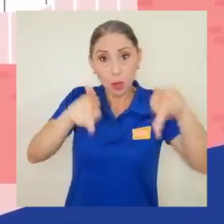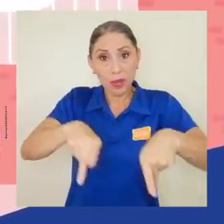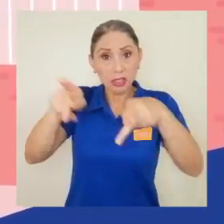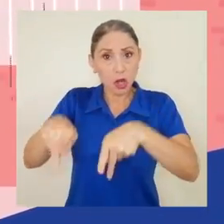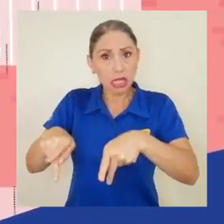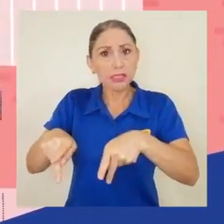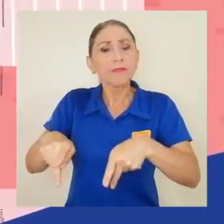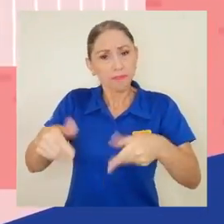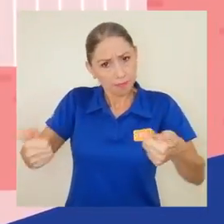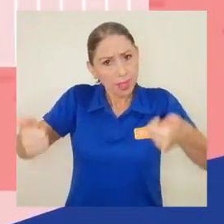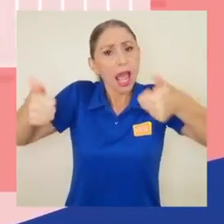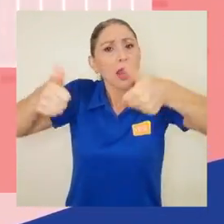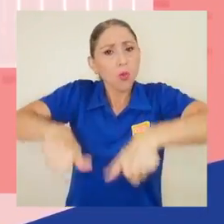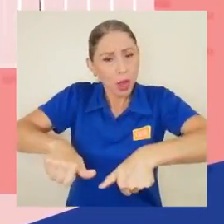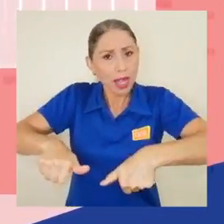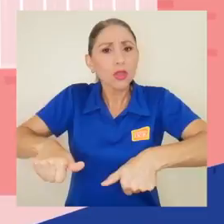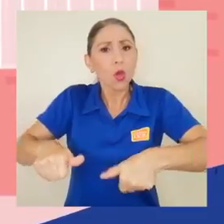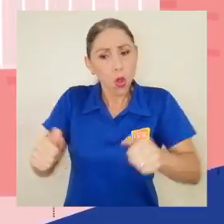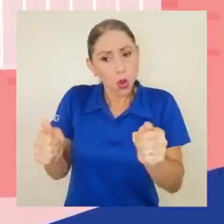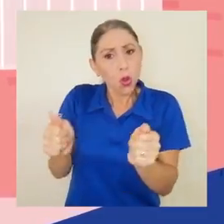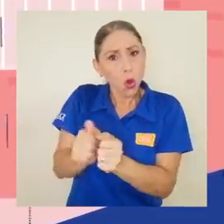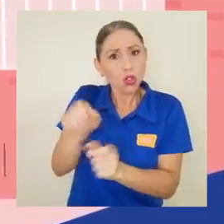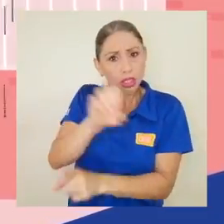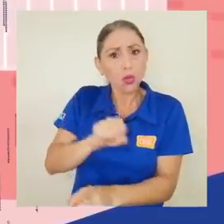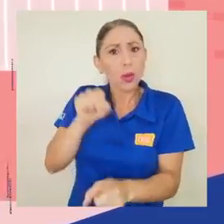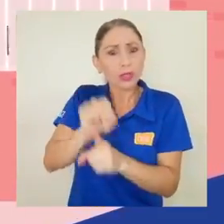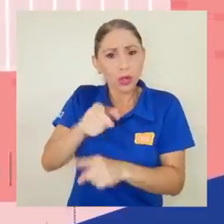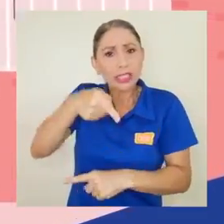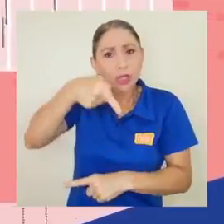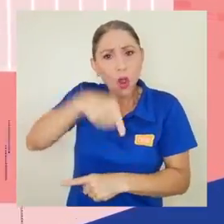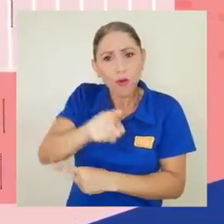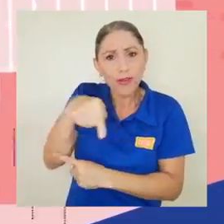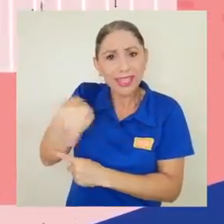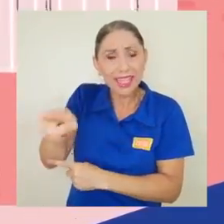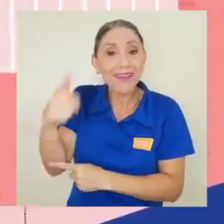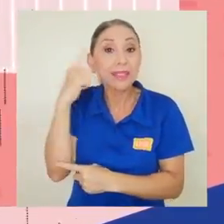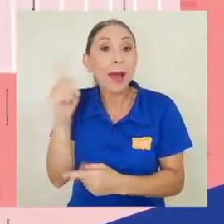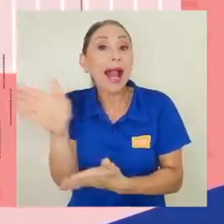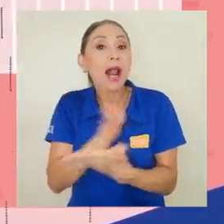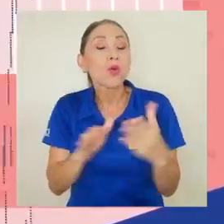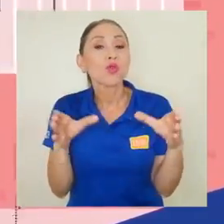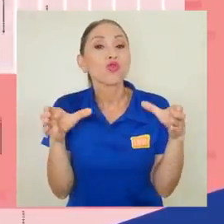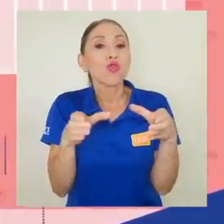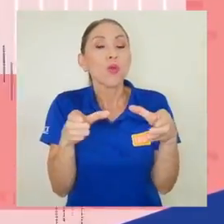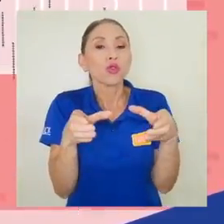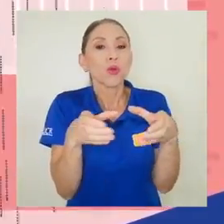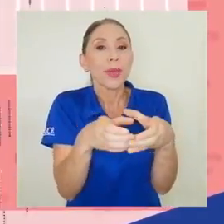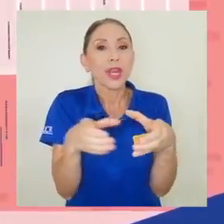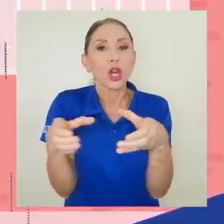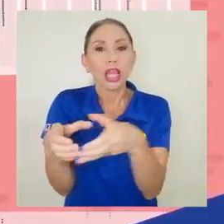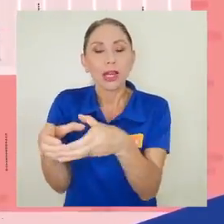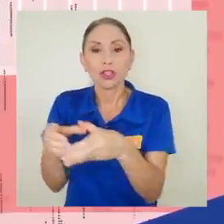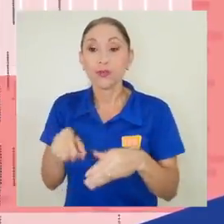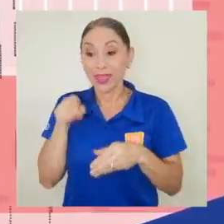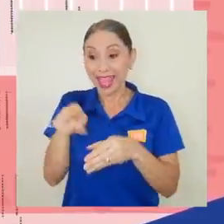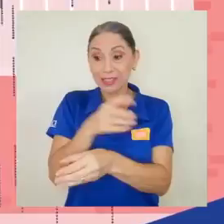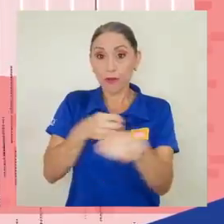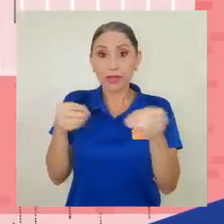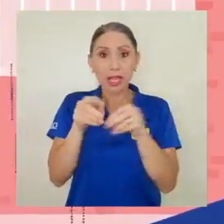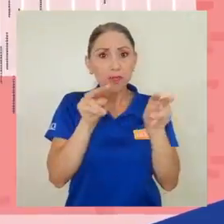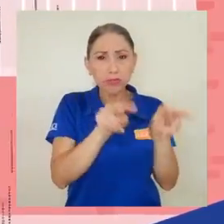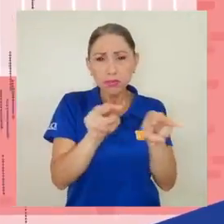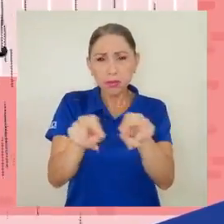acuerdo en la realización de expresiones que sean ofensivas para ciertos grupos minoritarios. El